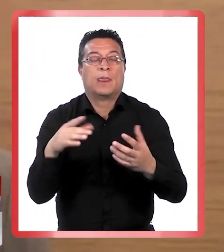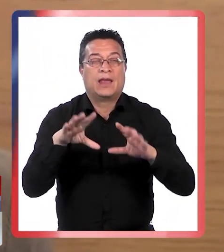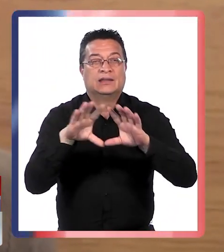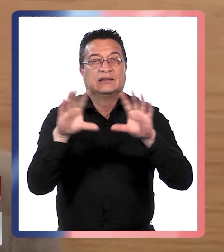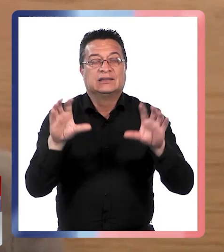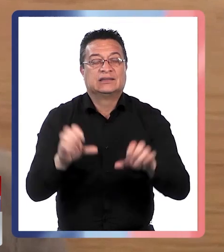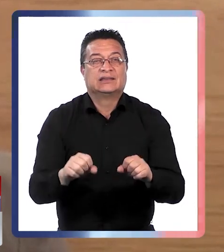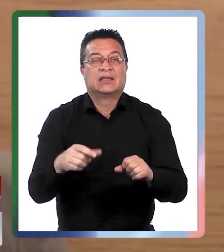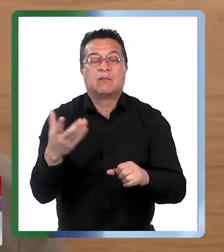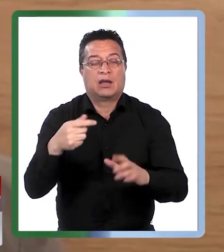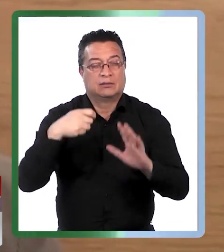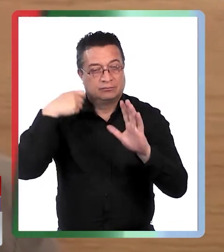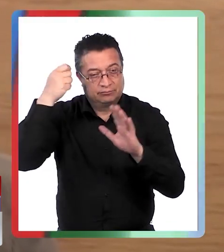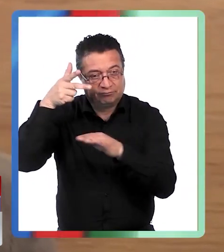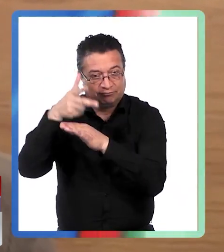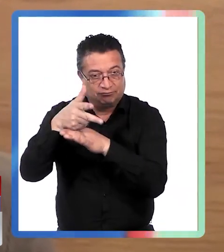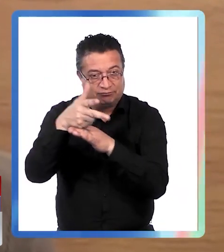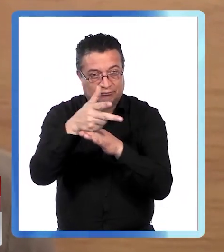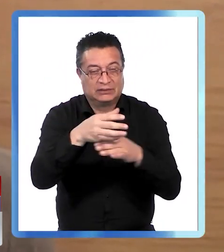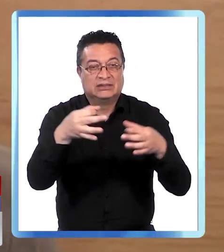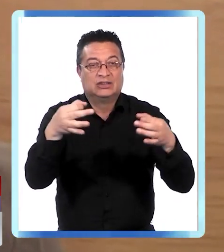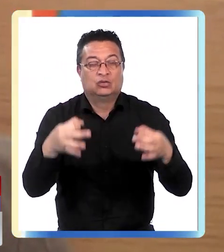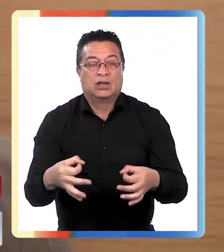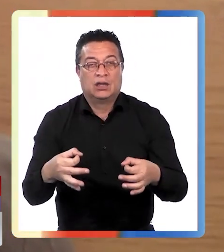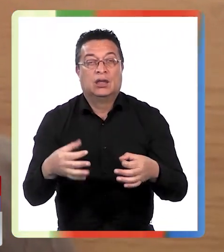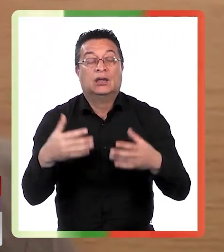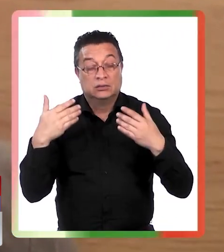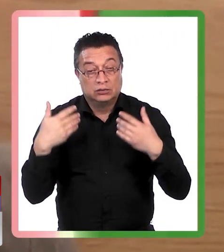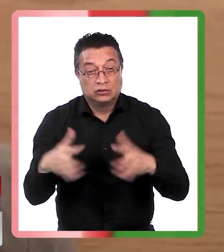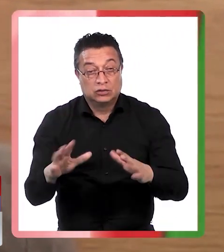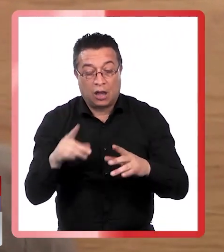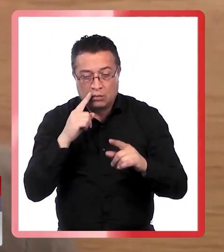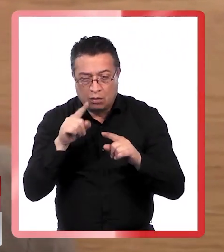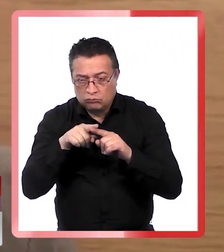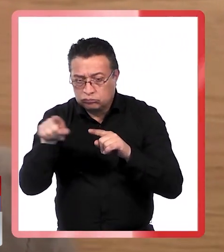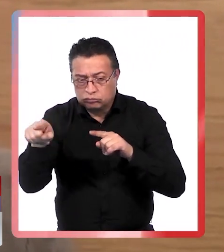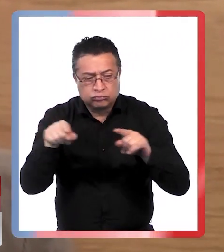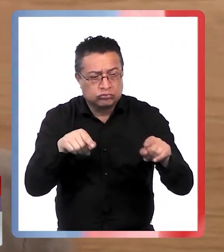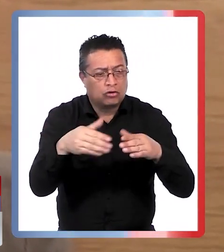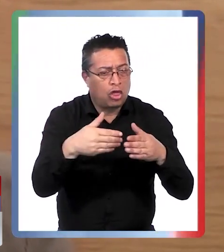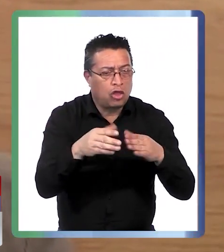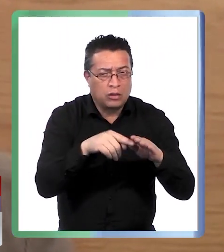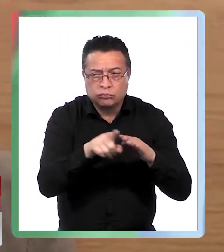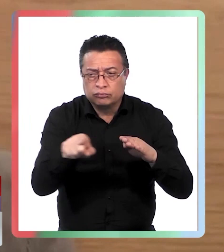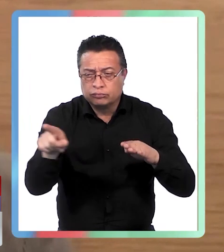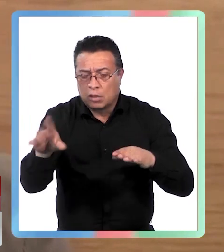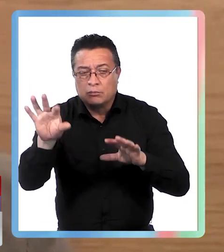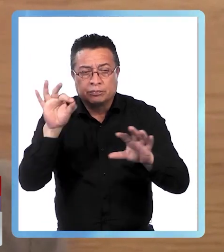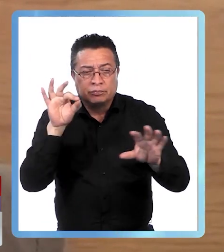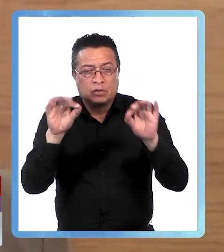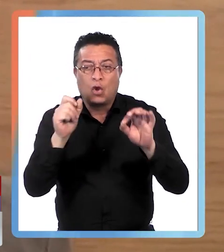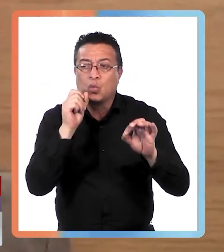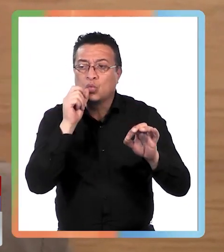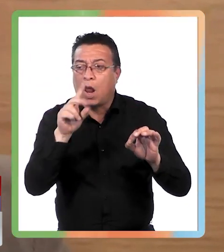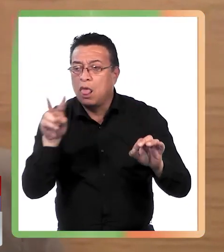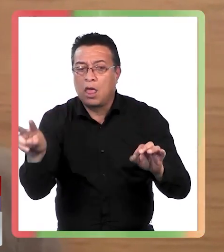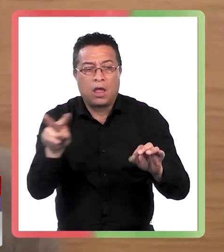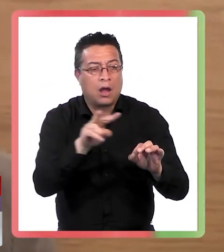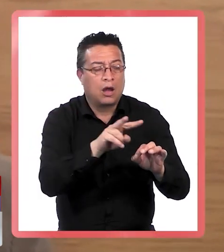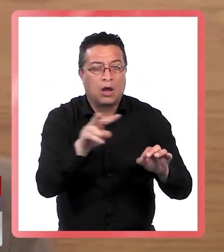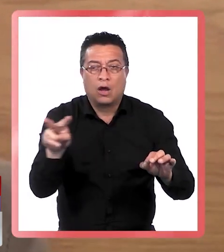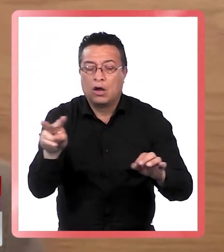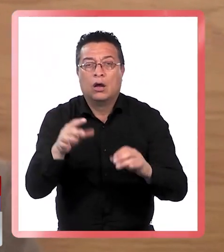por un sistema de cámaras de seguridad se hizo la trazabilidad de los vehículos detectando cuál de ellos